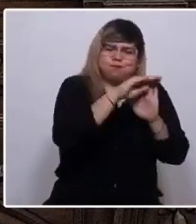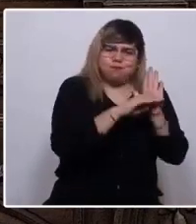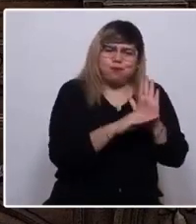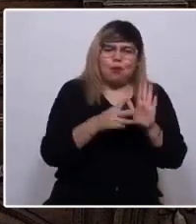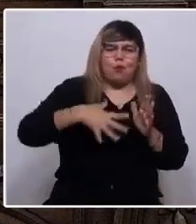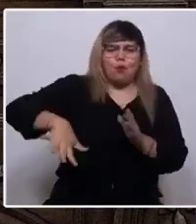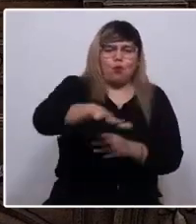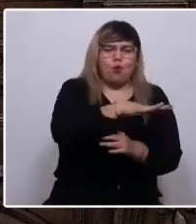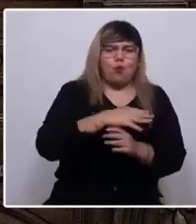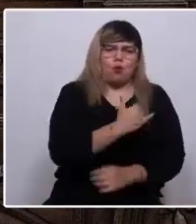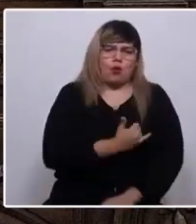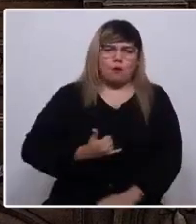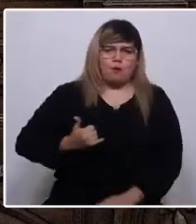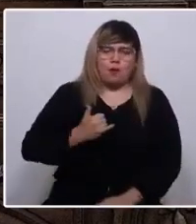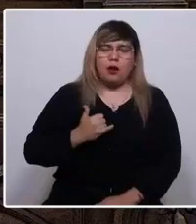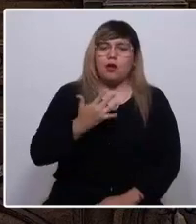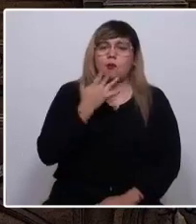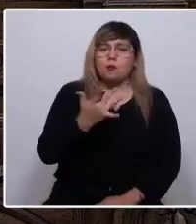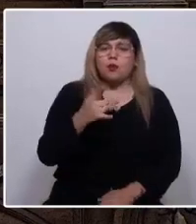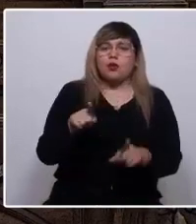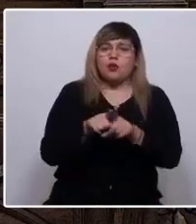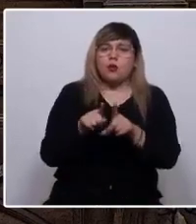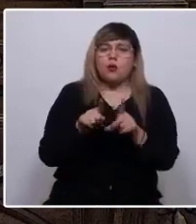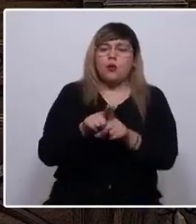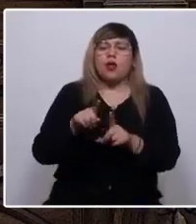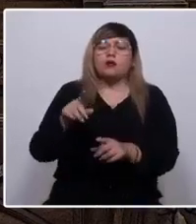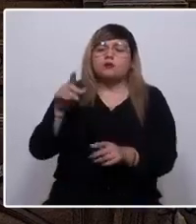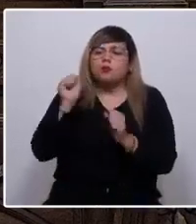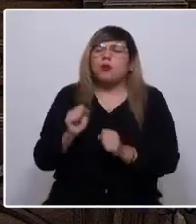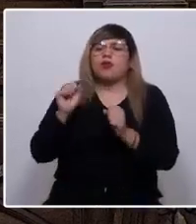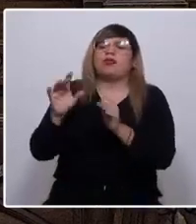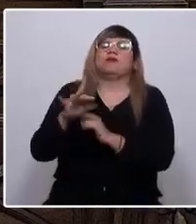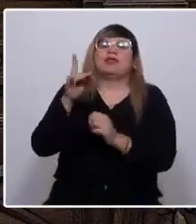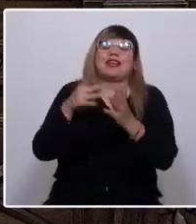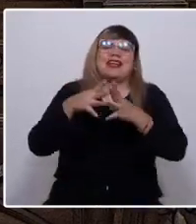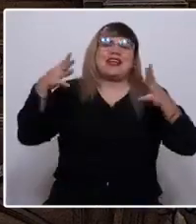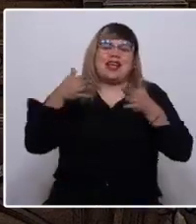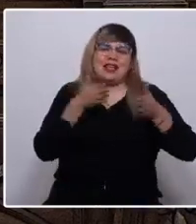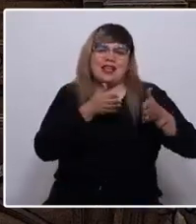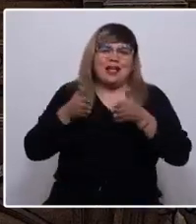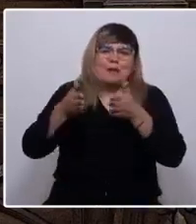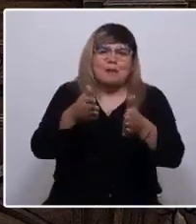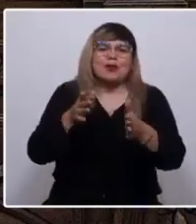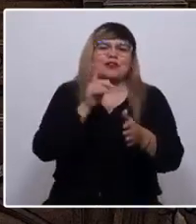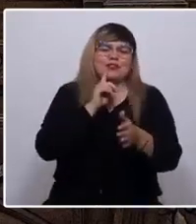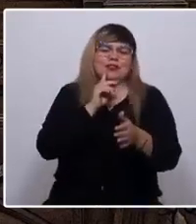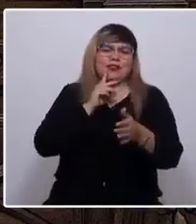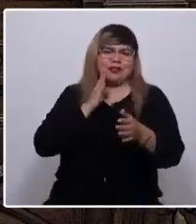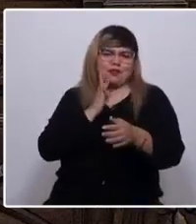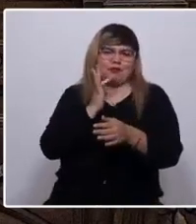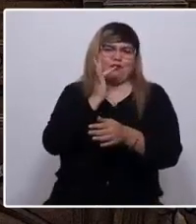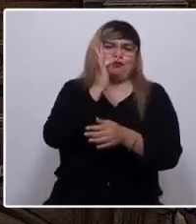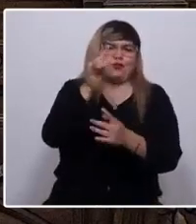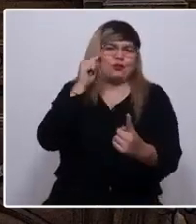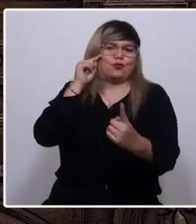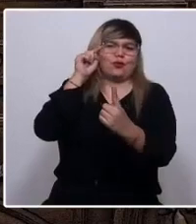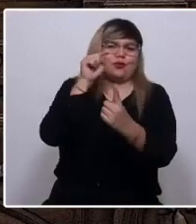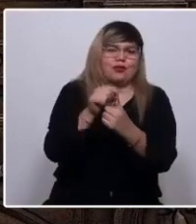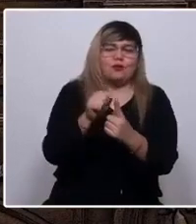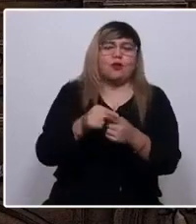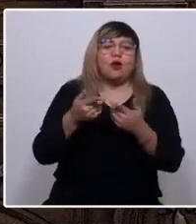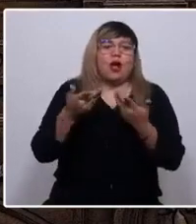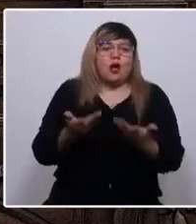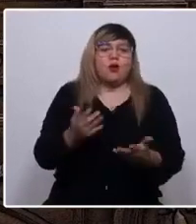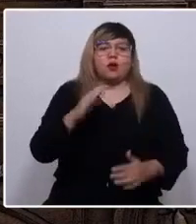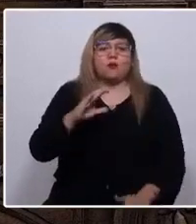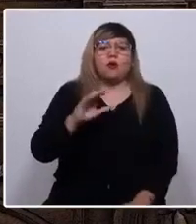porque de algún modo encontrarán el Hachatupu, el gran camino por donde se tiene que transitar. Quiero contribuir como Guarmi,